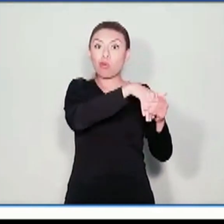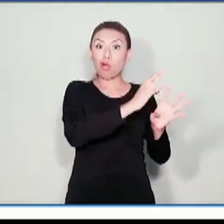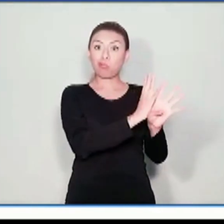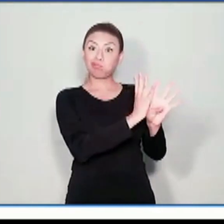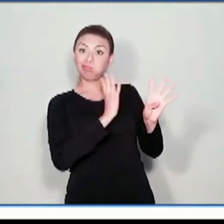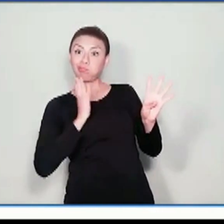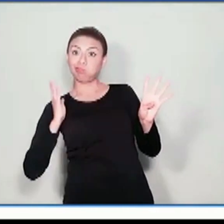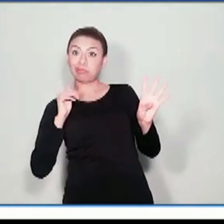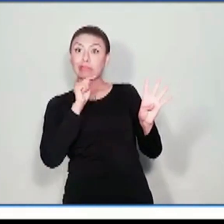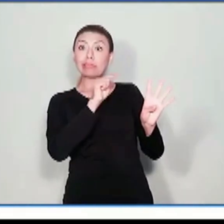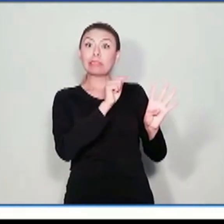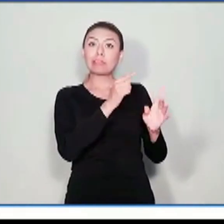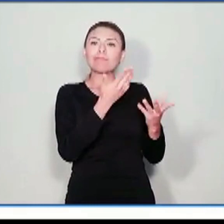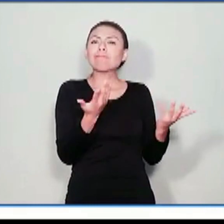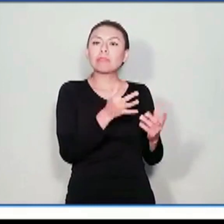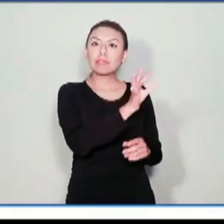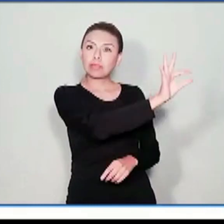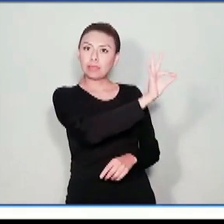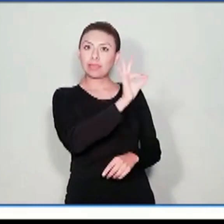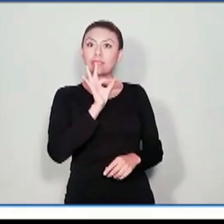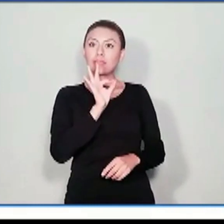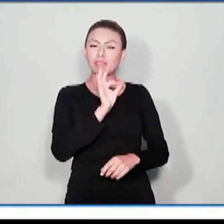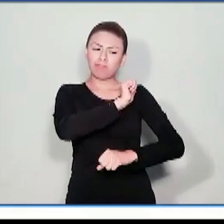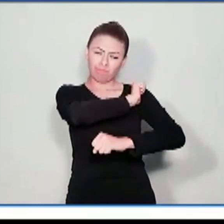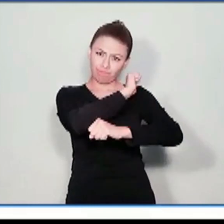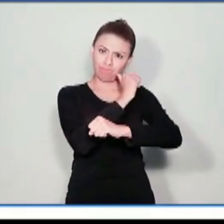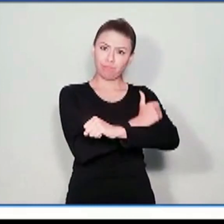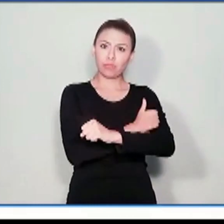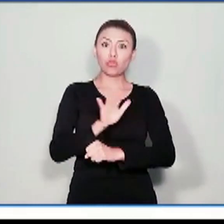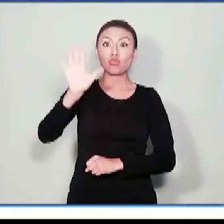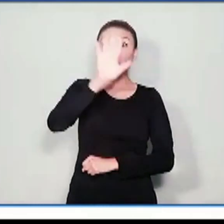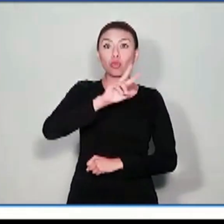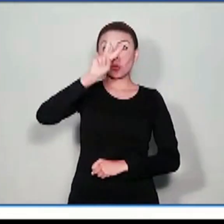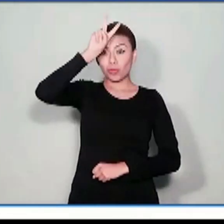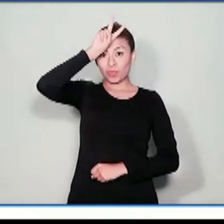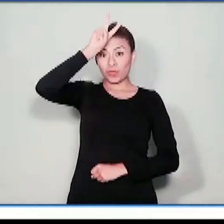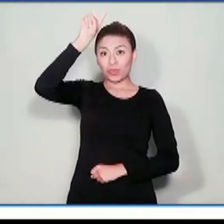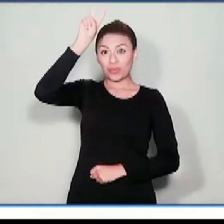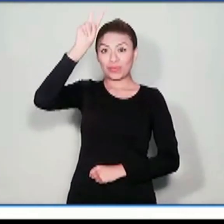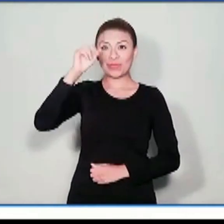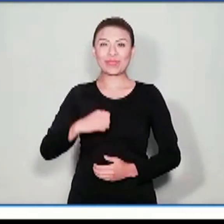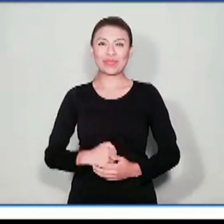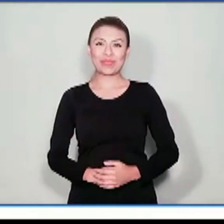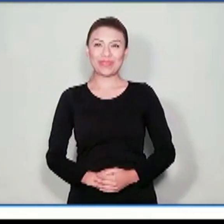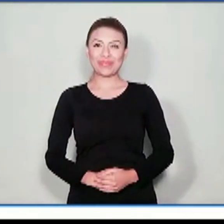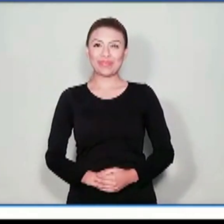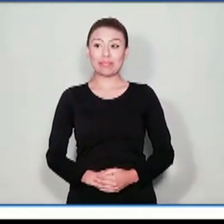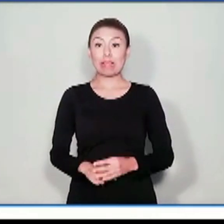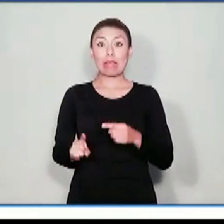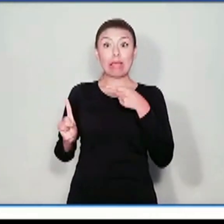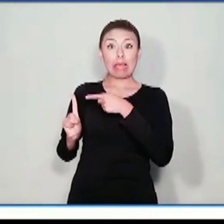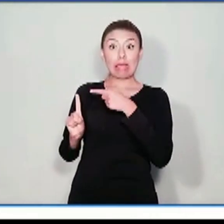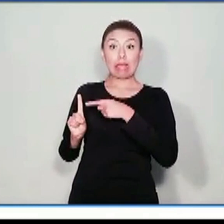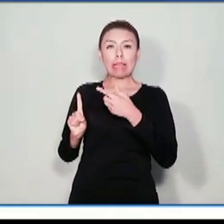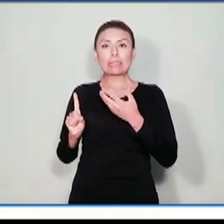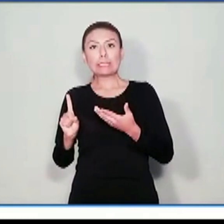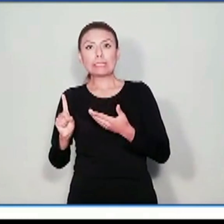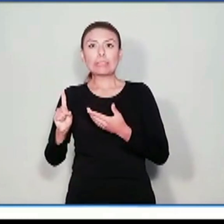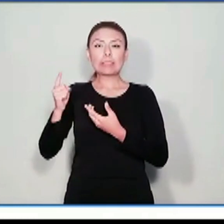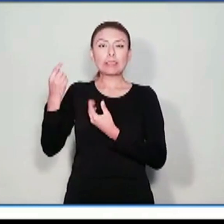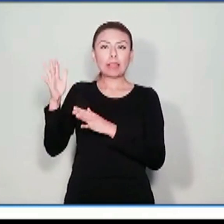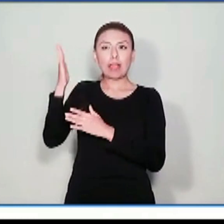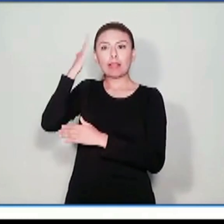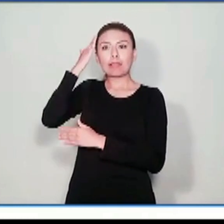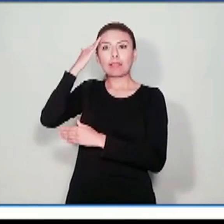en un proceso electoral para elegir a las autoridades nacionales. Ella está